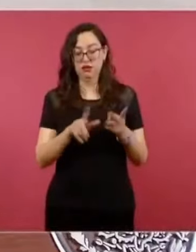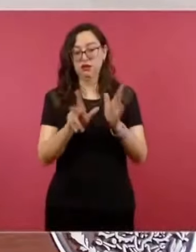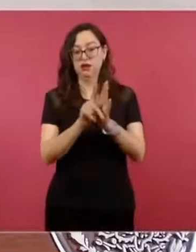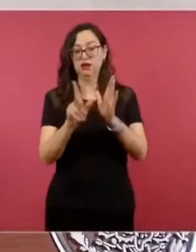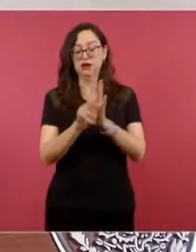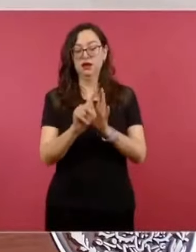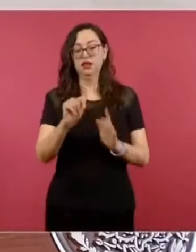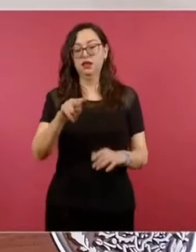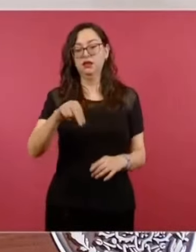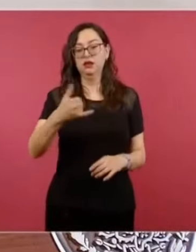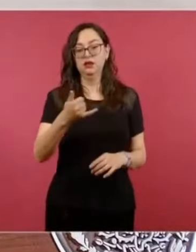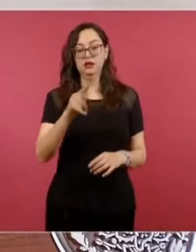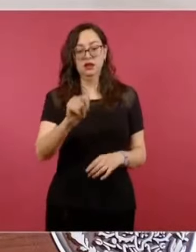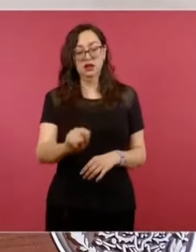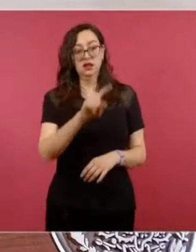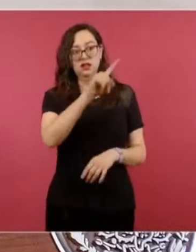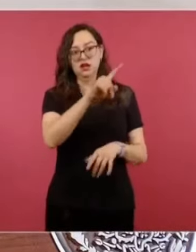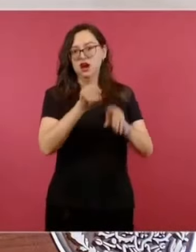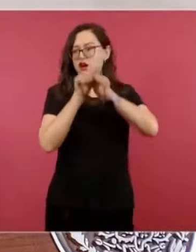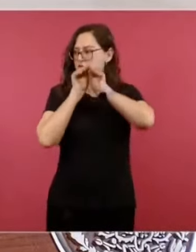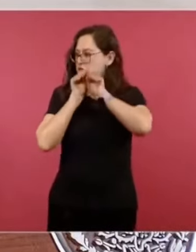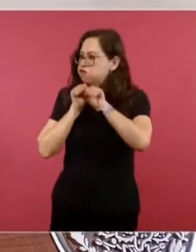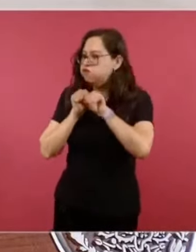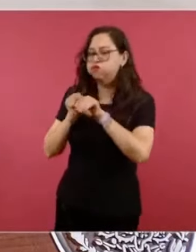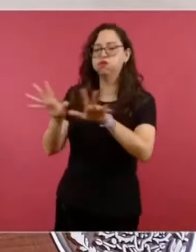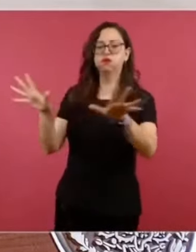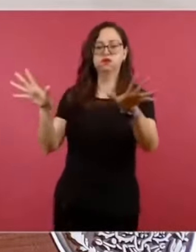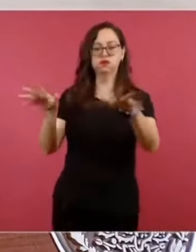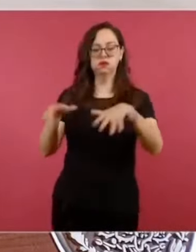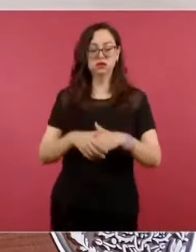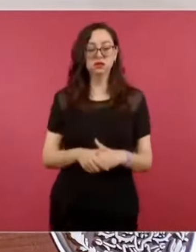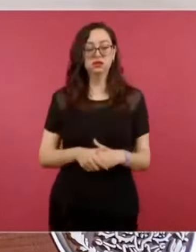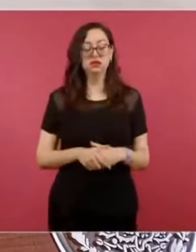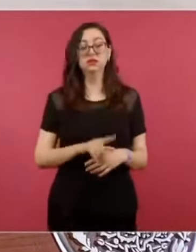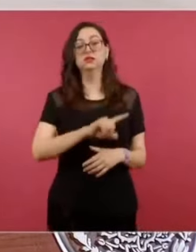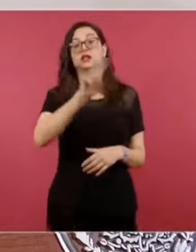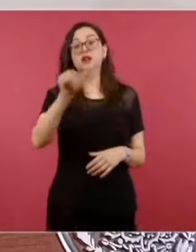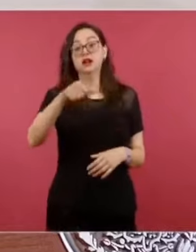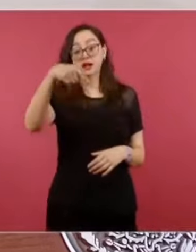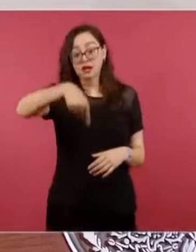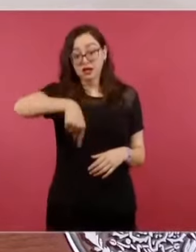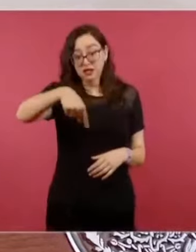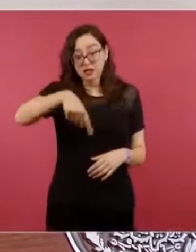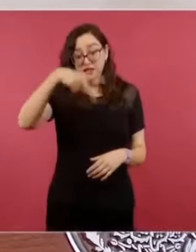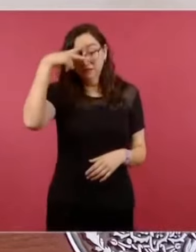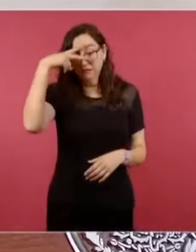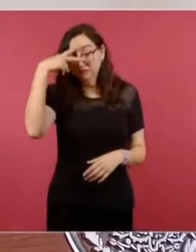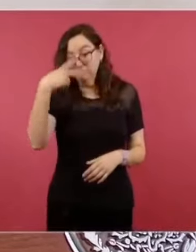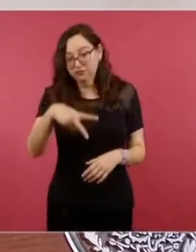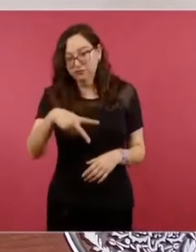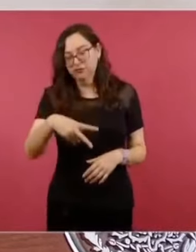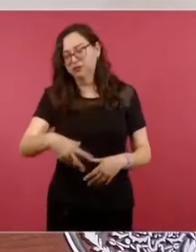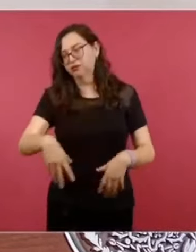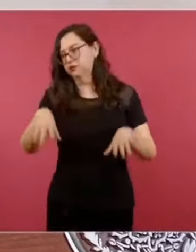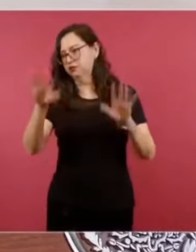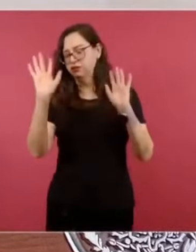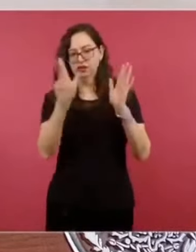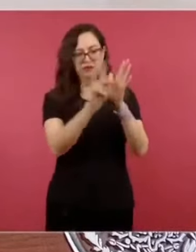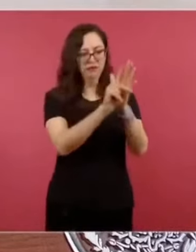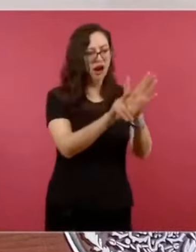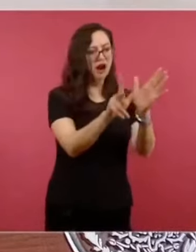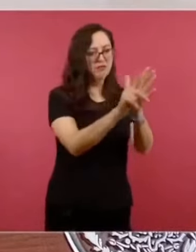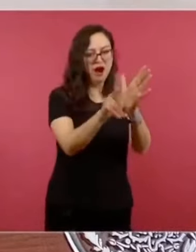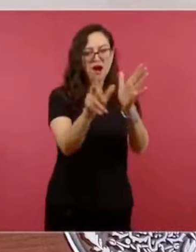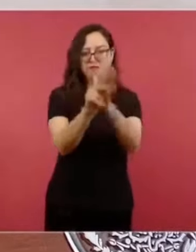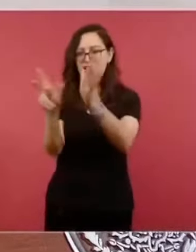y aquí reforma Carmen